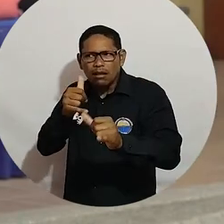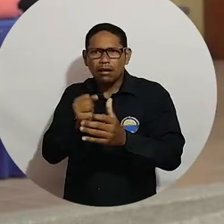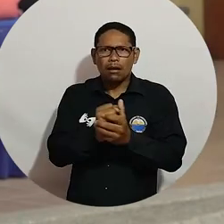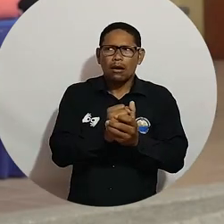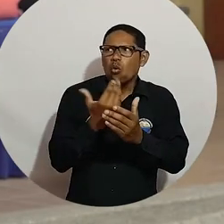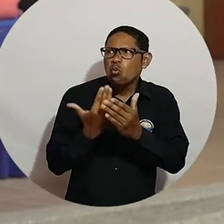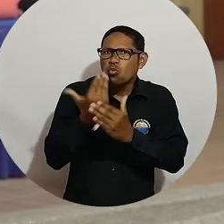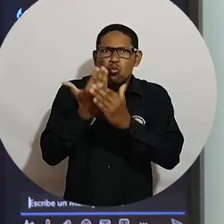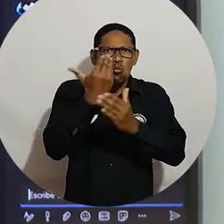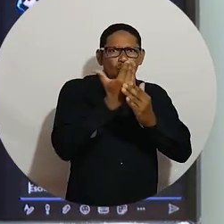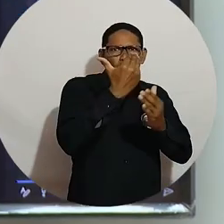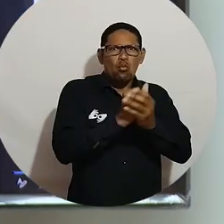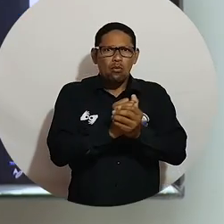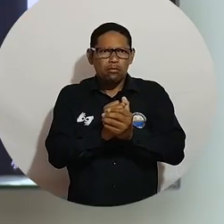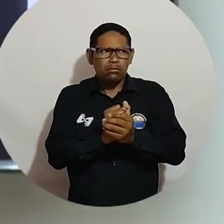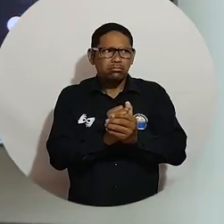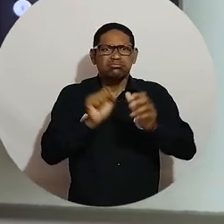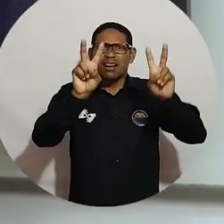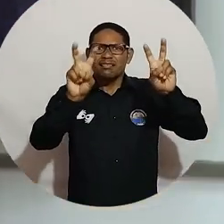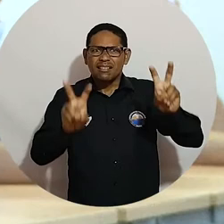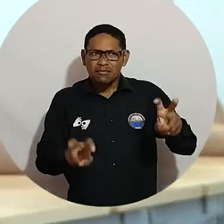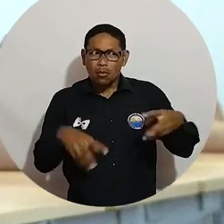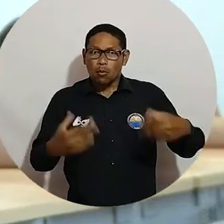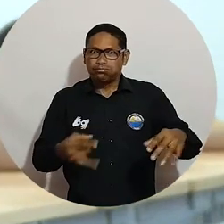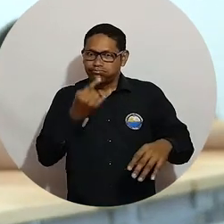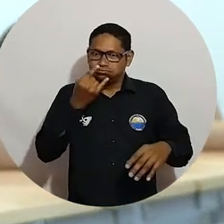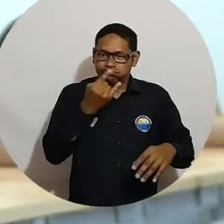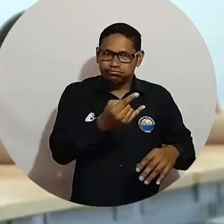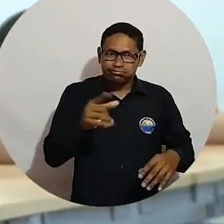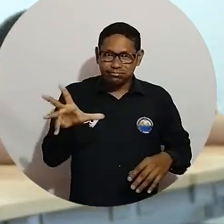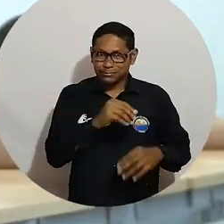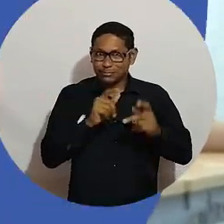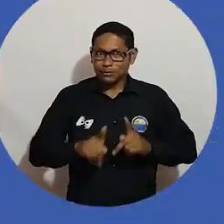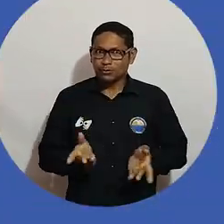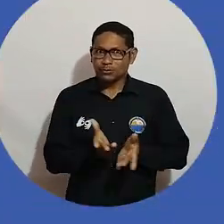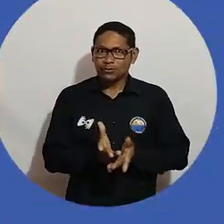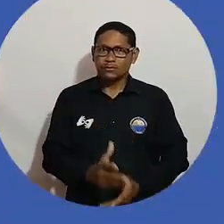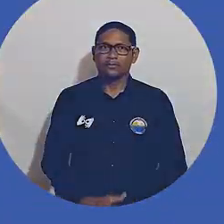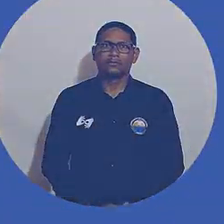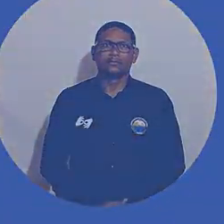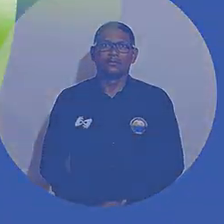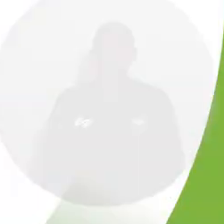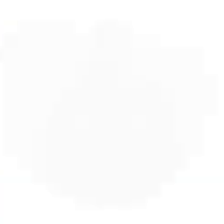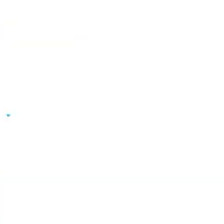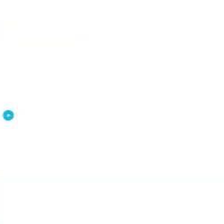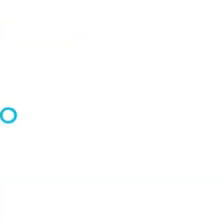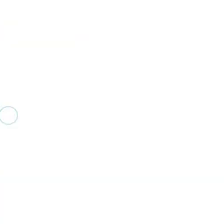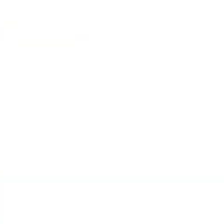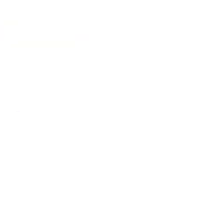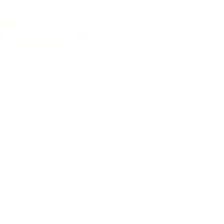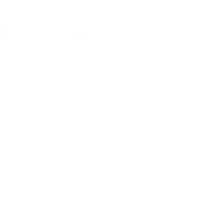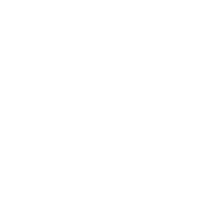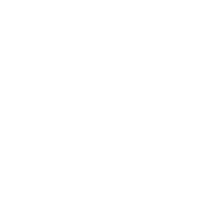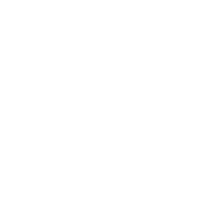hablar de innovación, hablar de temáticas interesantes para todos los estudiantes. Universidad del